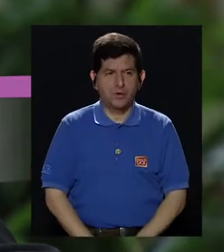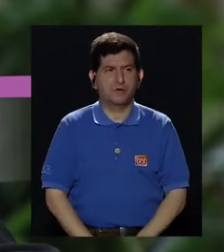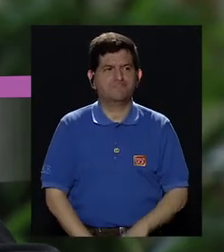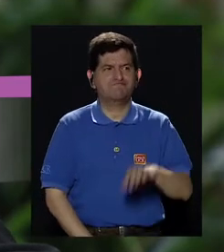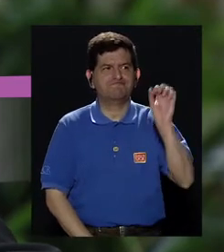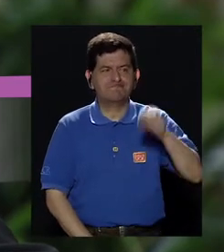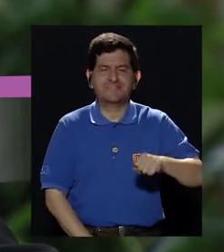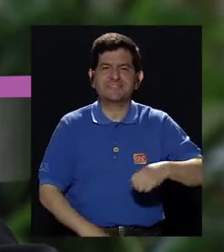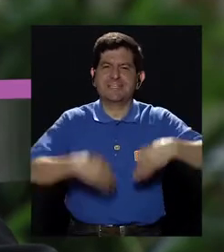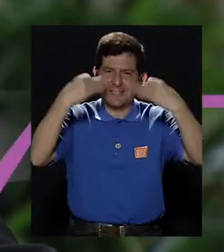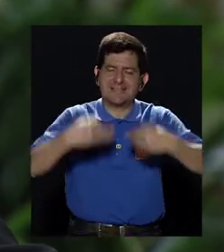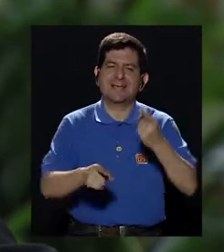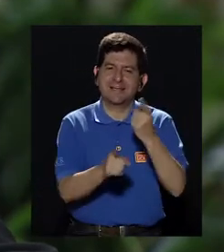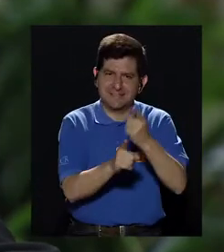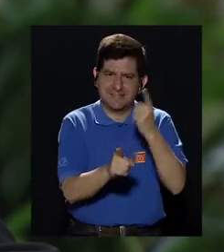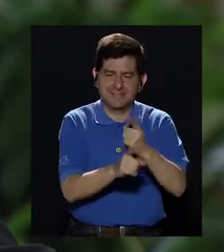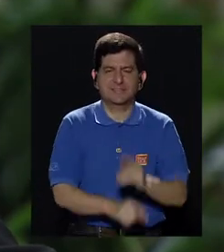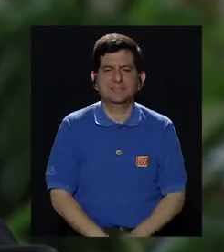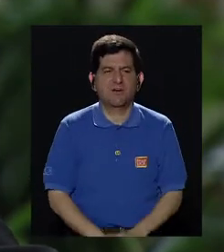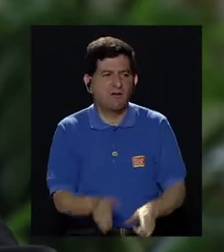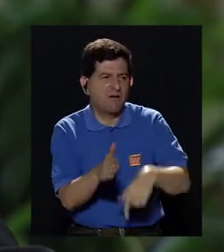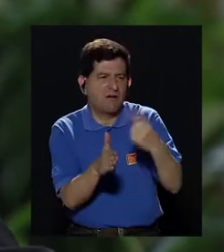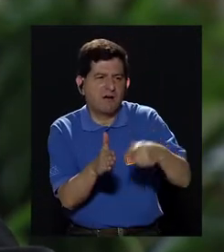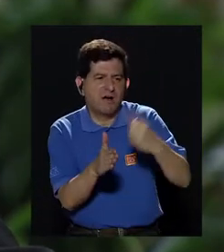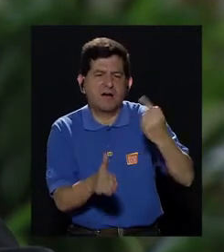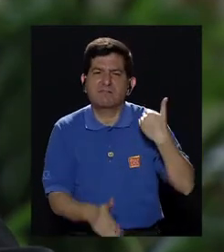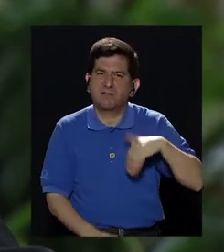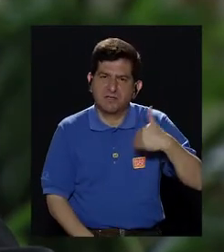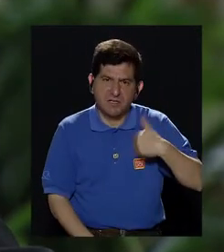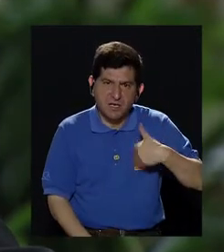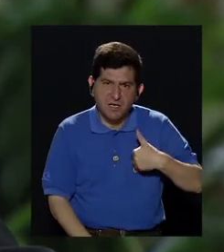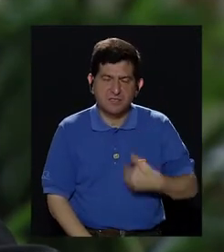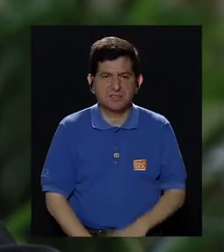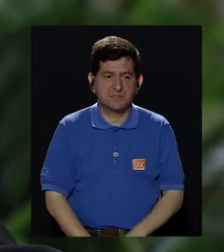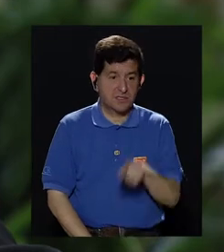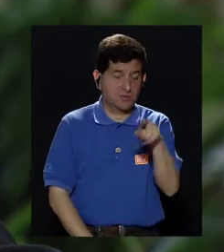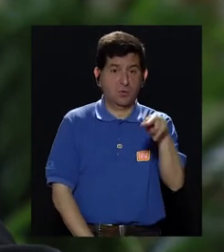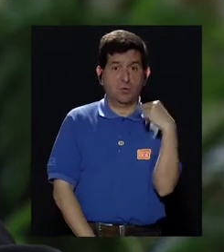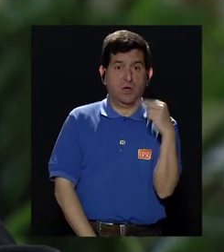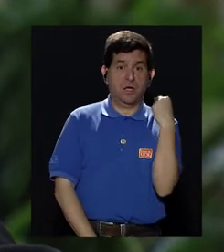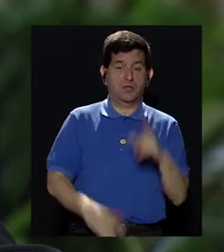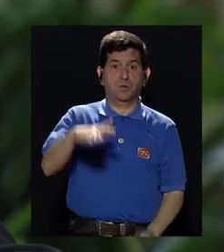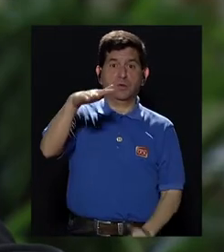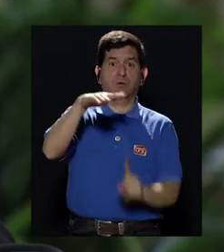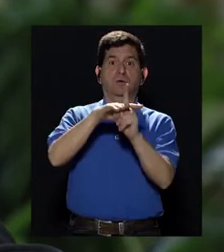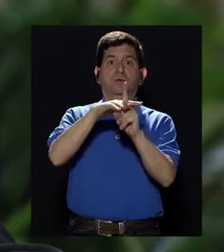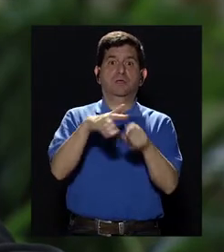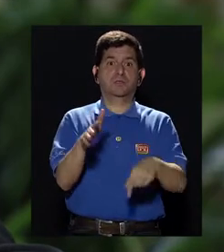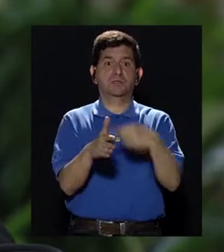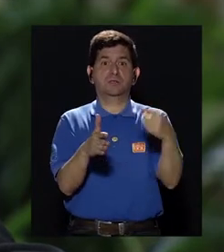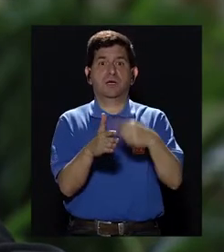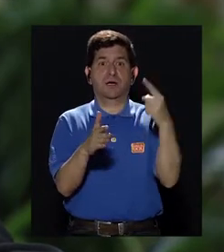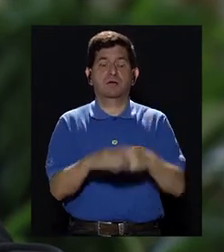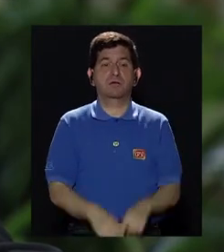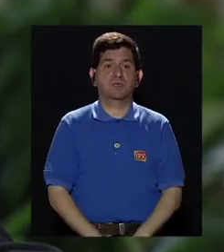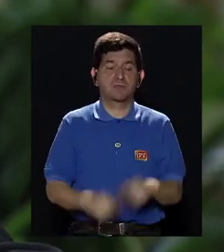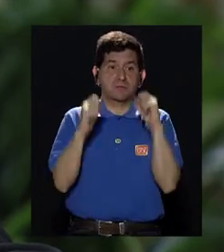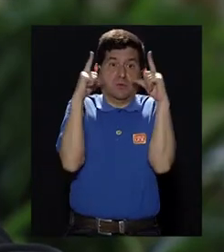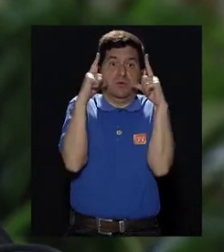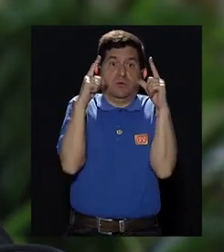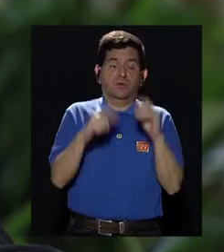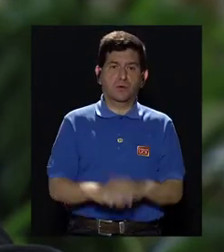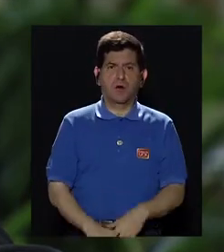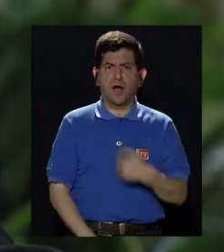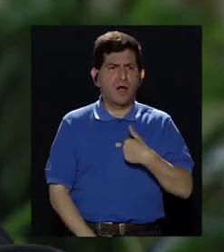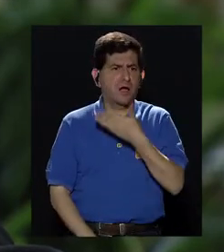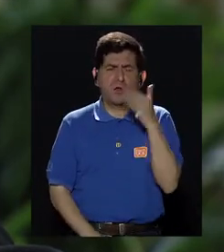sí tomar las decisiones adecuadas. Muchas veces los hombres, cuando reciben esta noticia, muchas veces quedan con el impacto